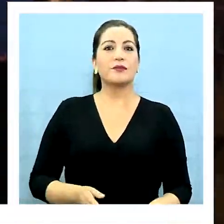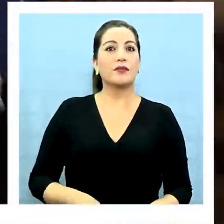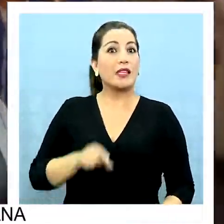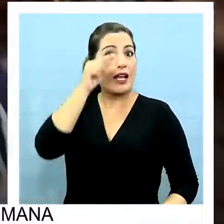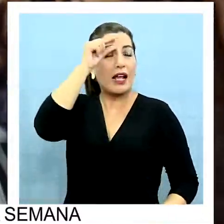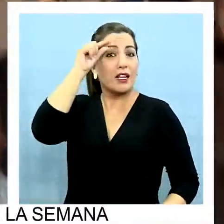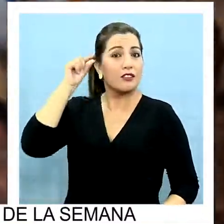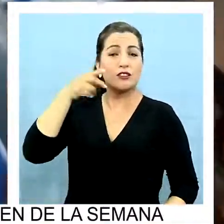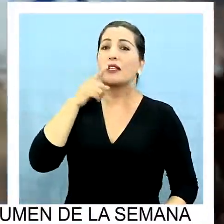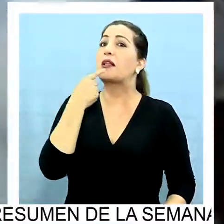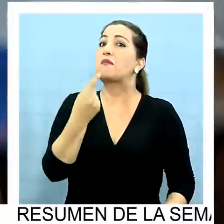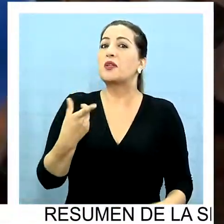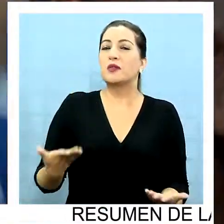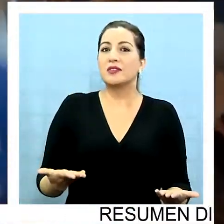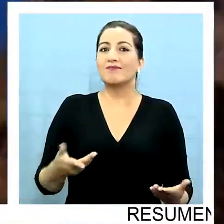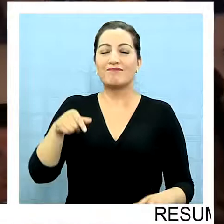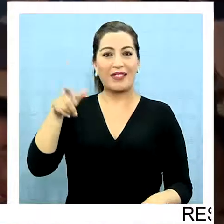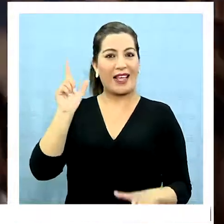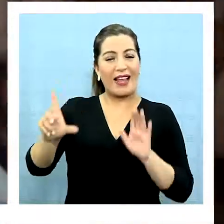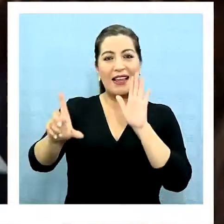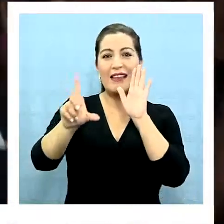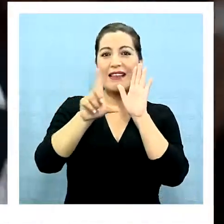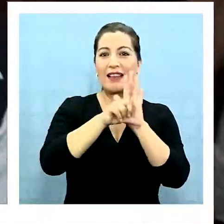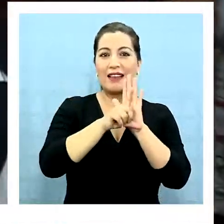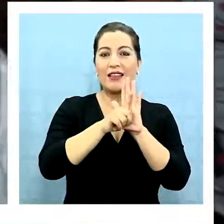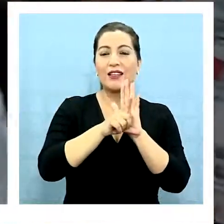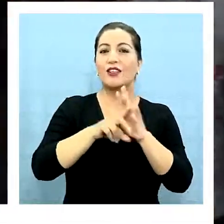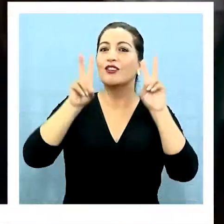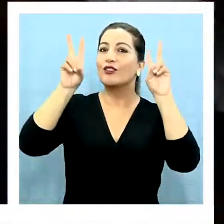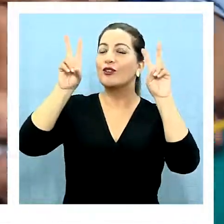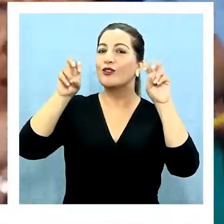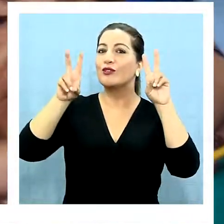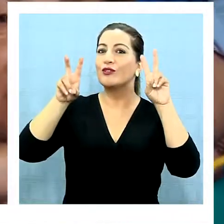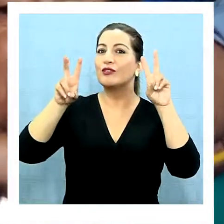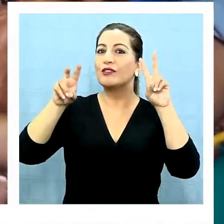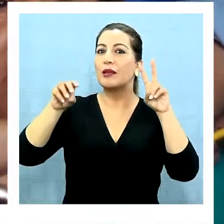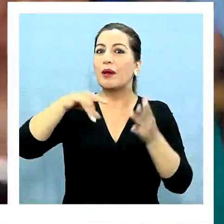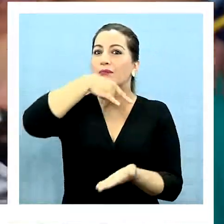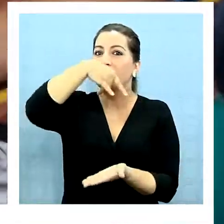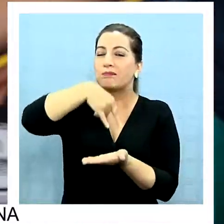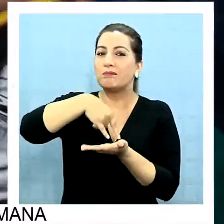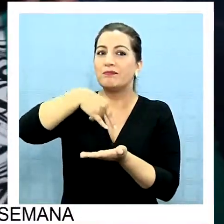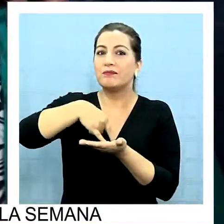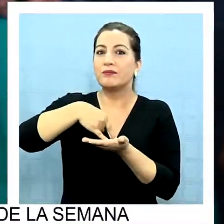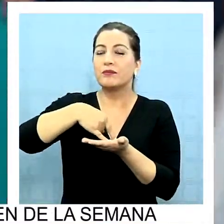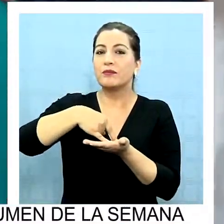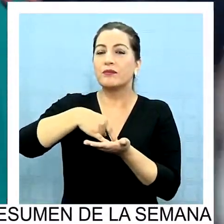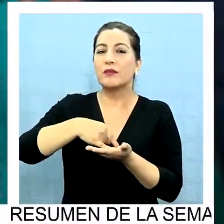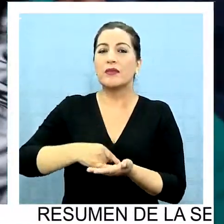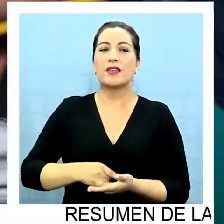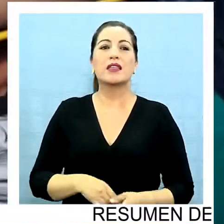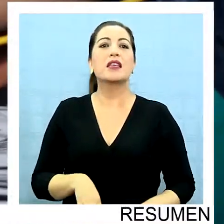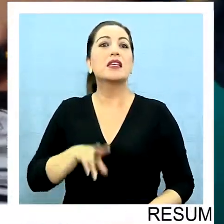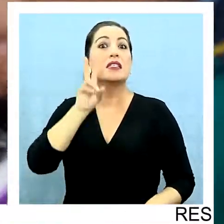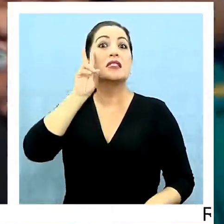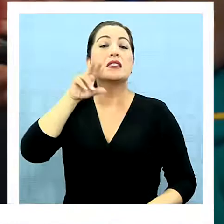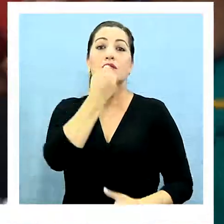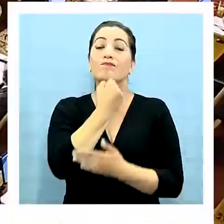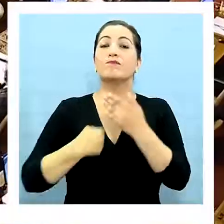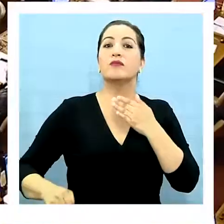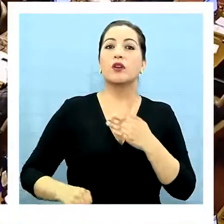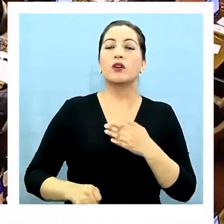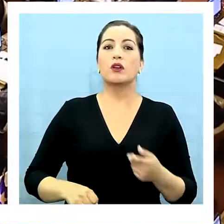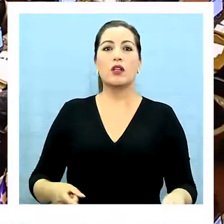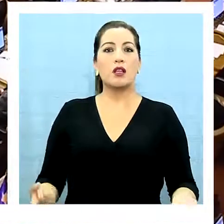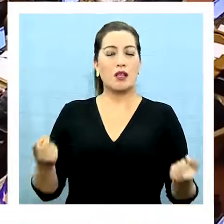preguntarle al electo senador por sus posturas a la hora de legislar en temas que están en la agenda de la Cámara de Senadores, como es la despenalización